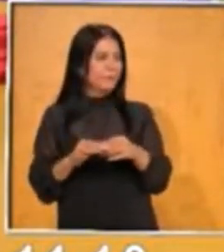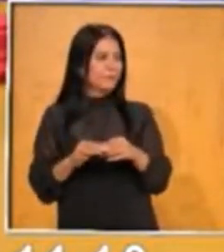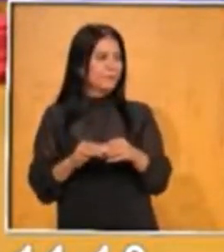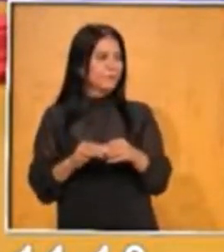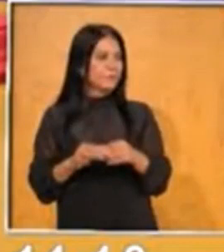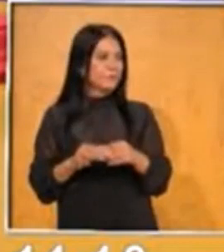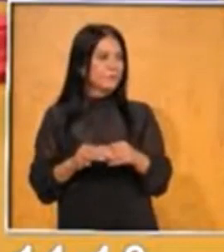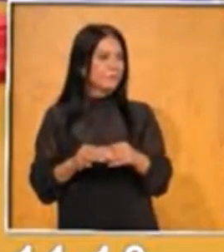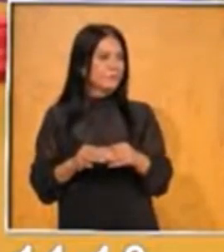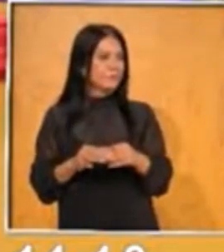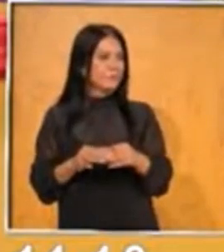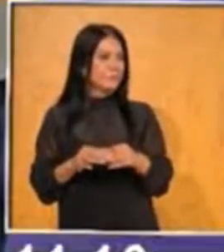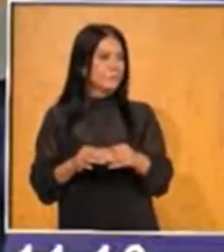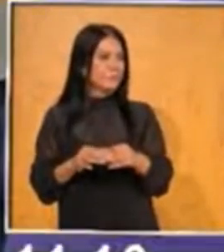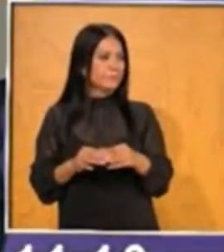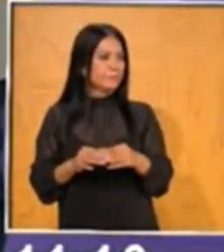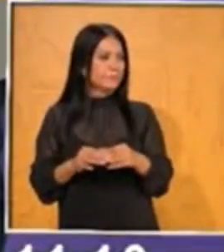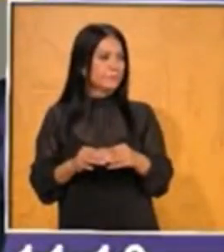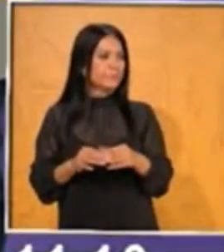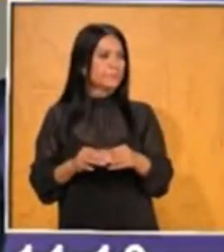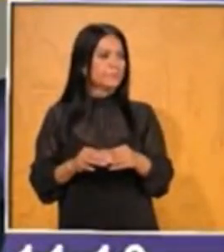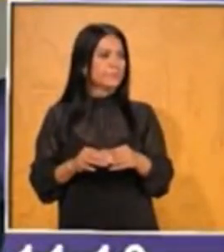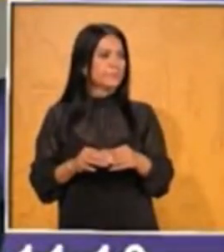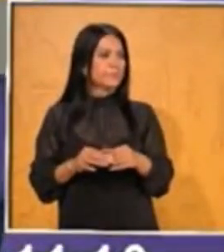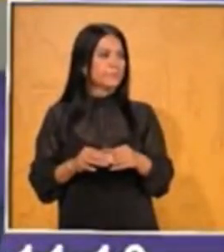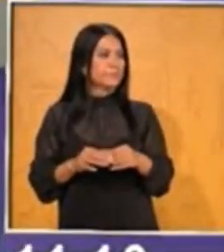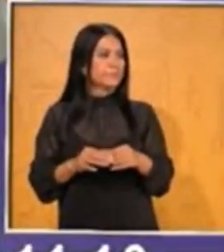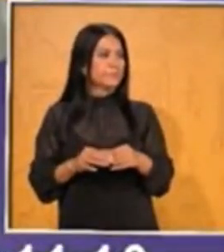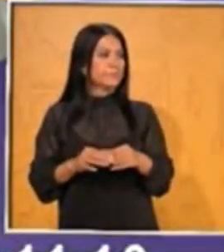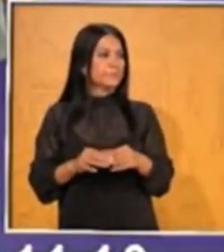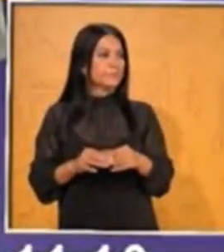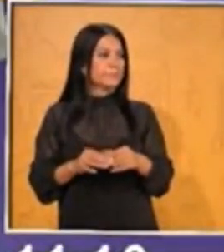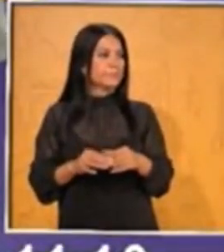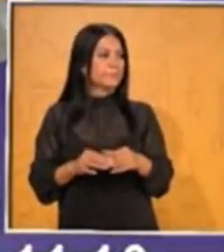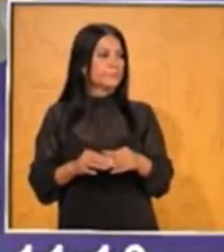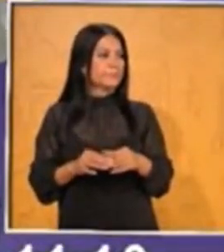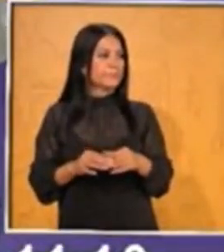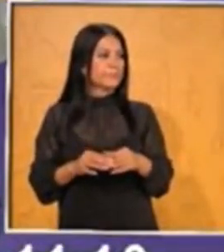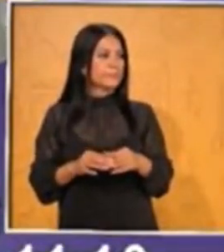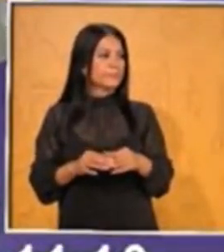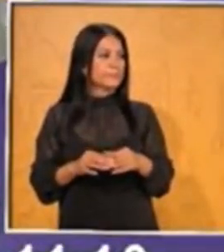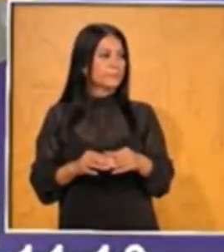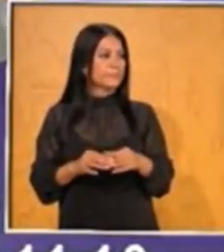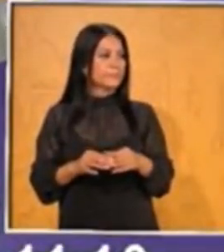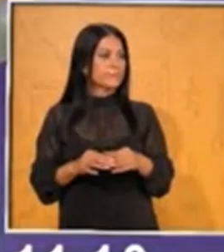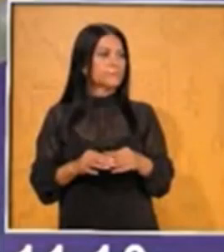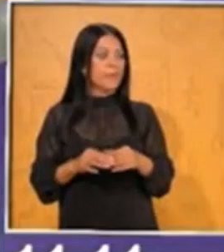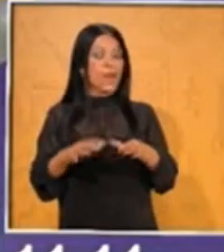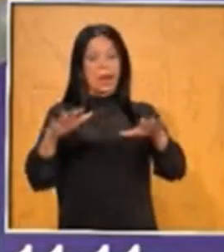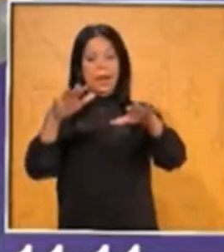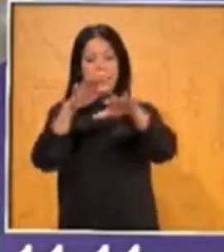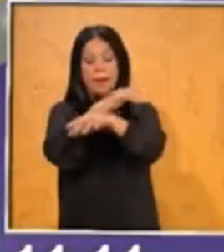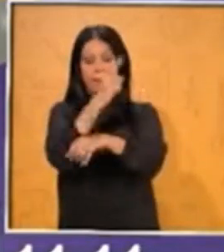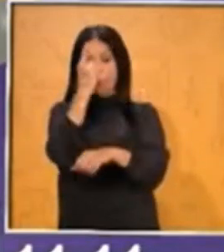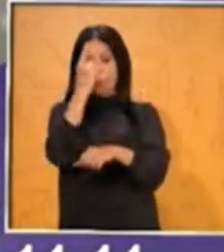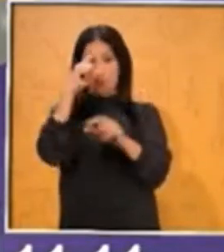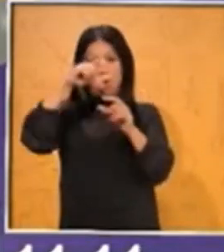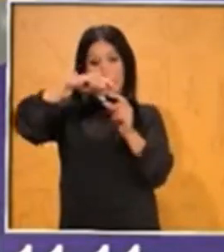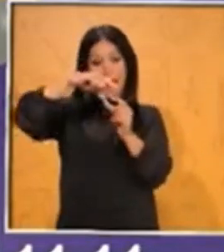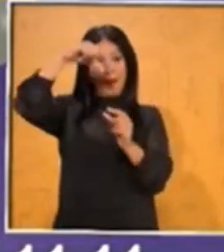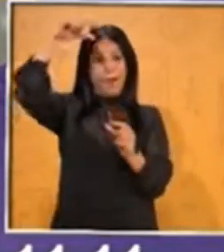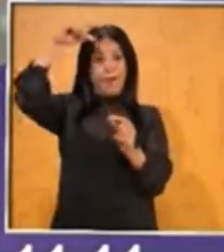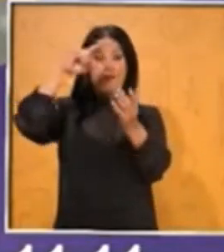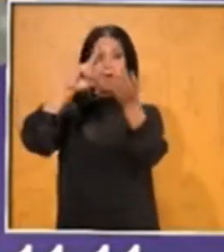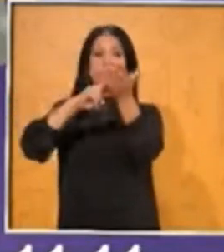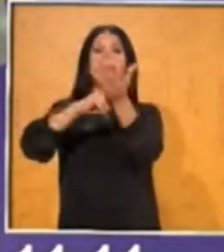decenas y tú me das tu centena. Y luego hay que feriar uno. Tres. Pero me tienes que feriar uno por diez. Sí. Ajá. O